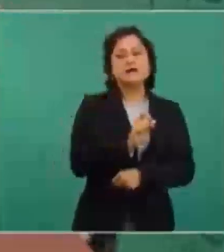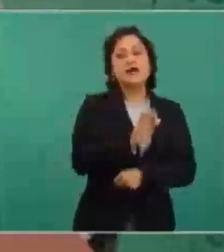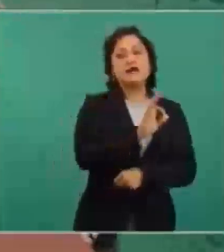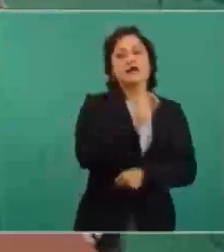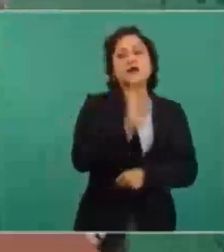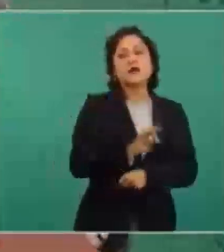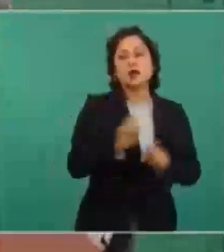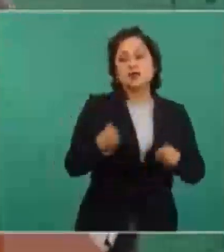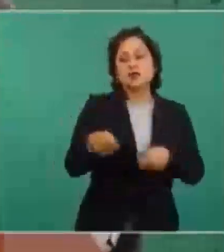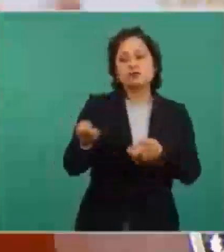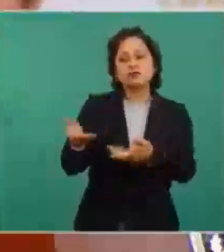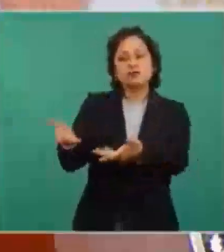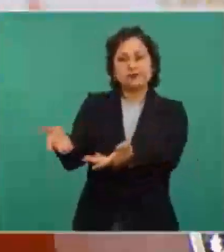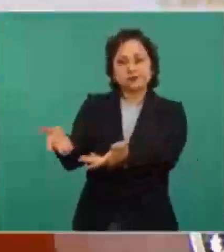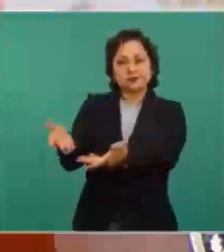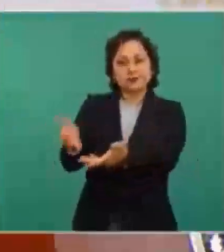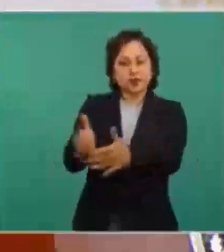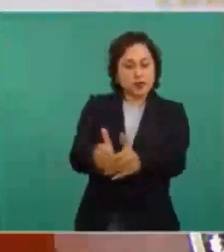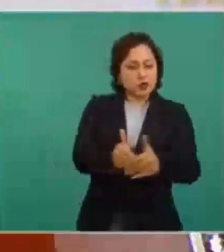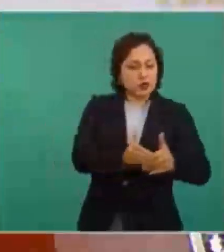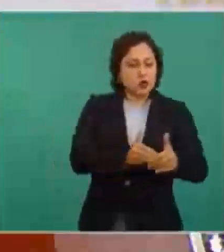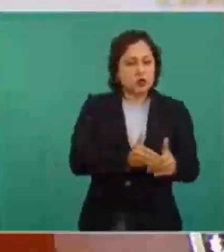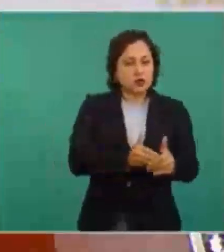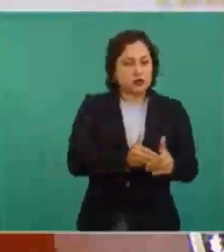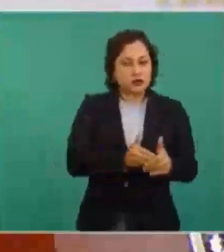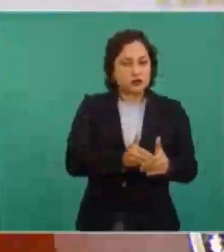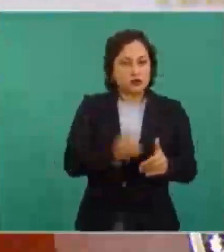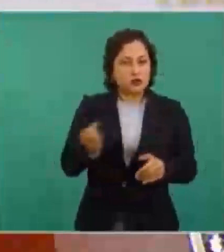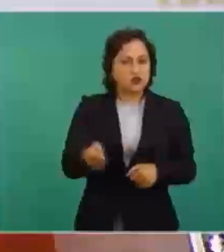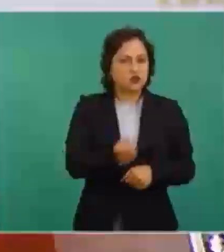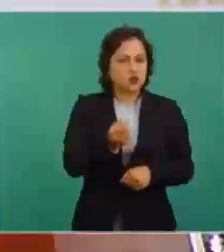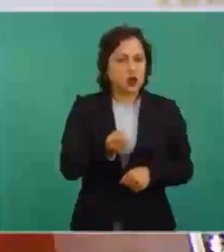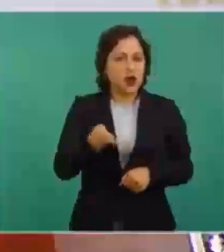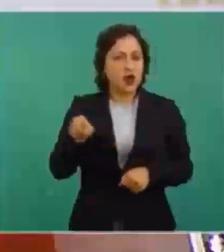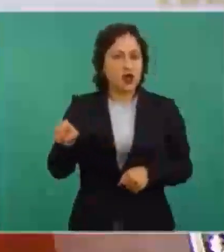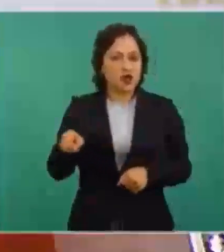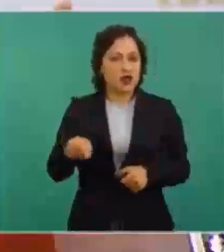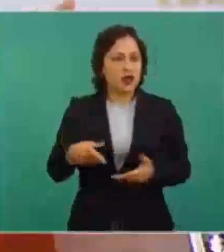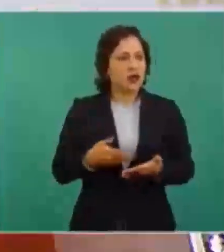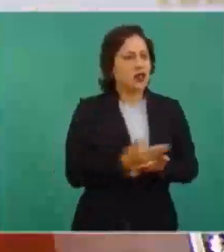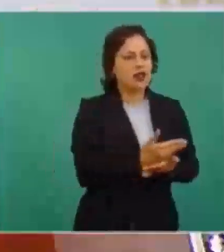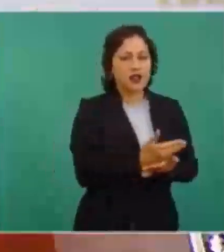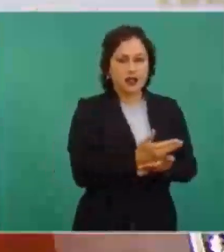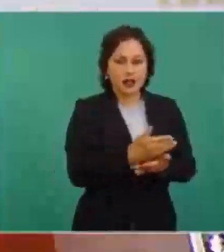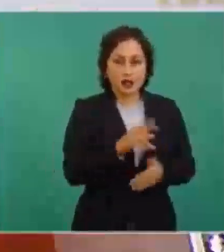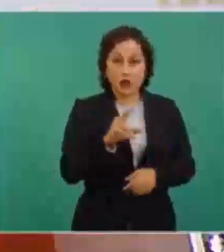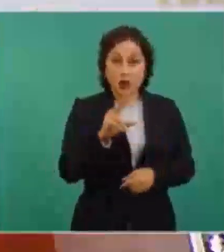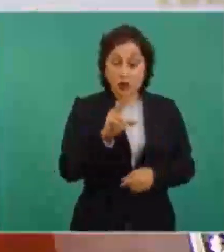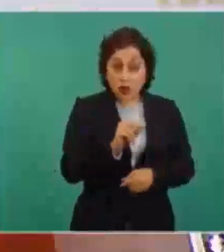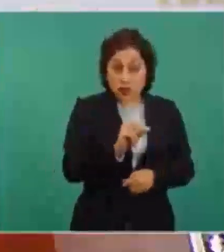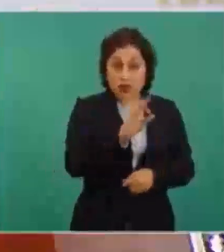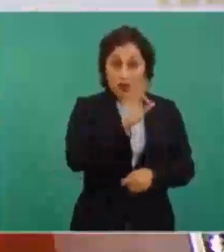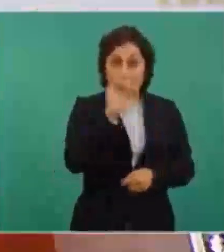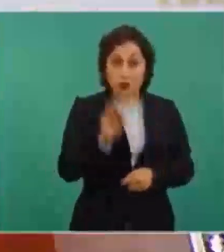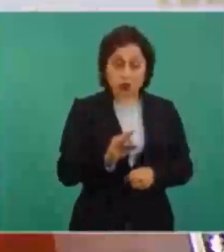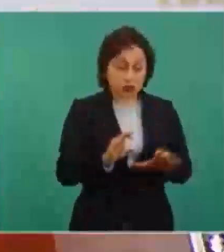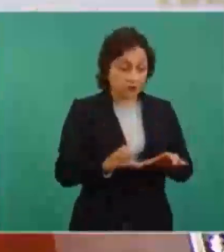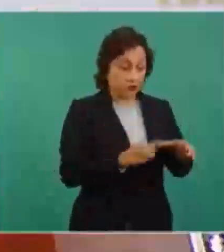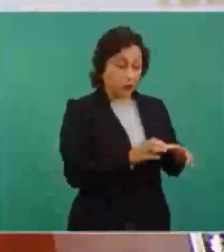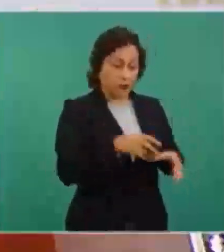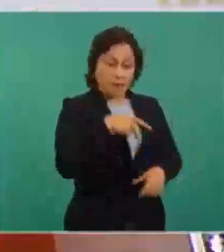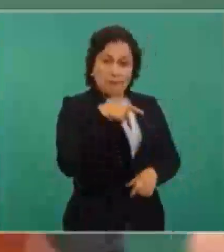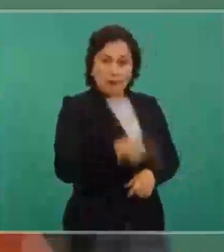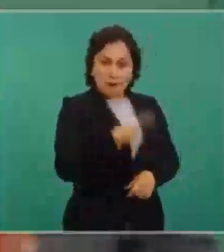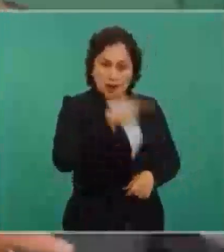petrolero, que no les dio tiempo. El 80 por ciento quedó bajo dominio de la nación.